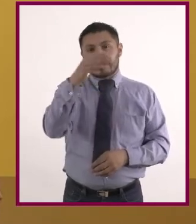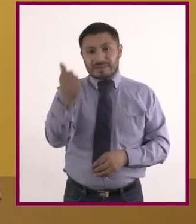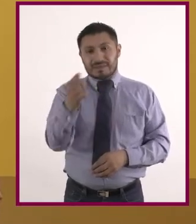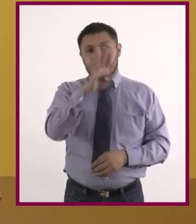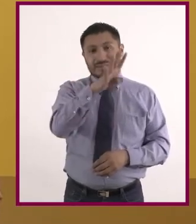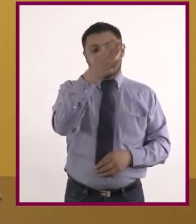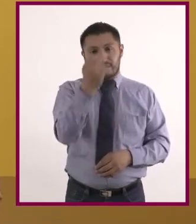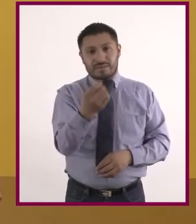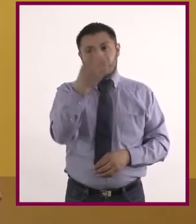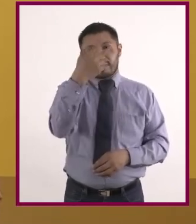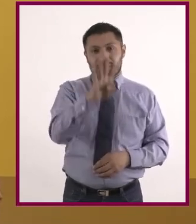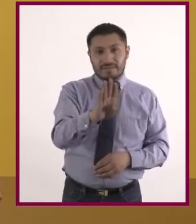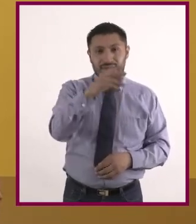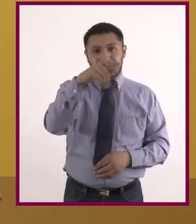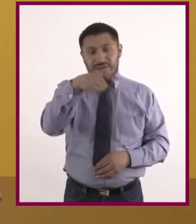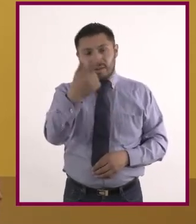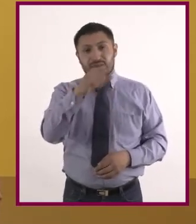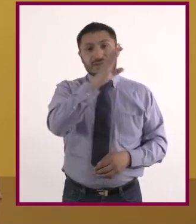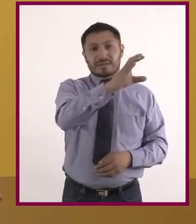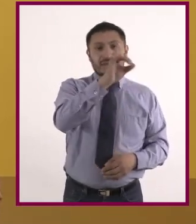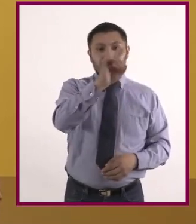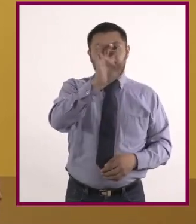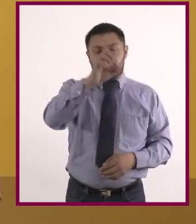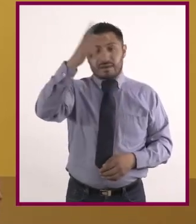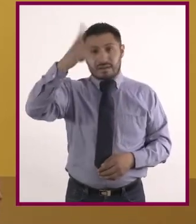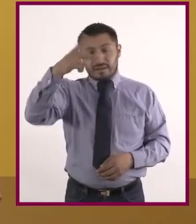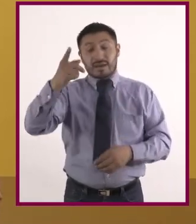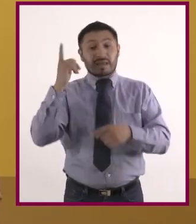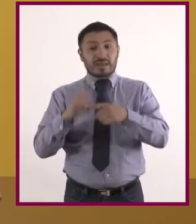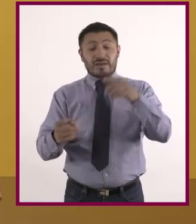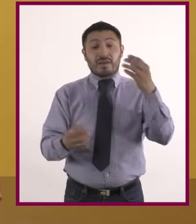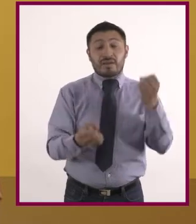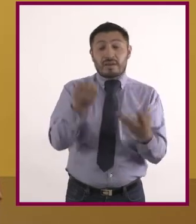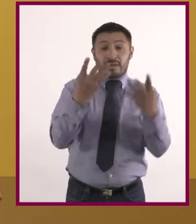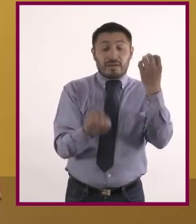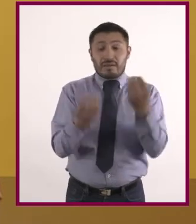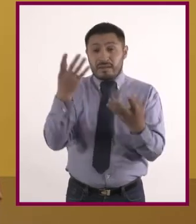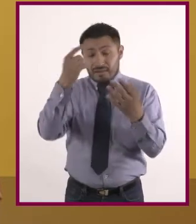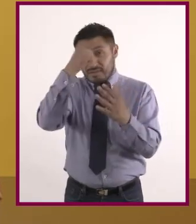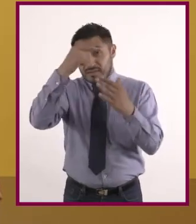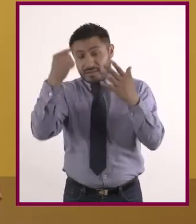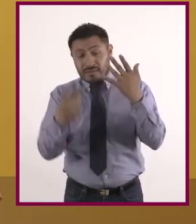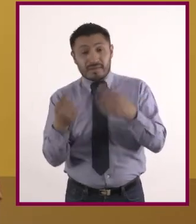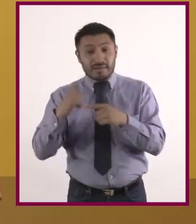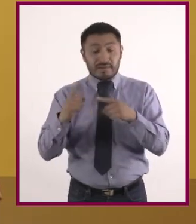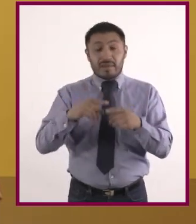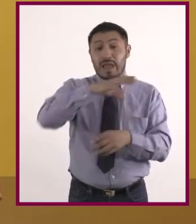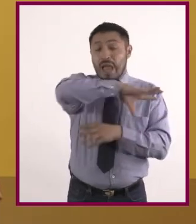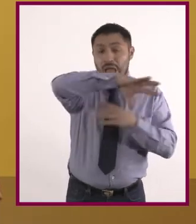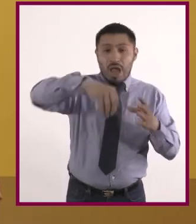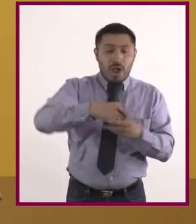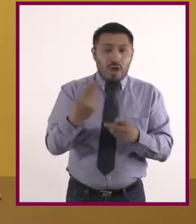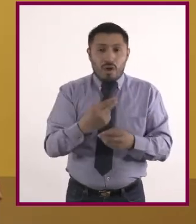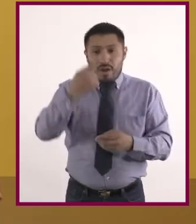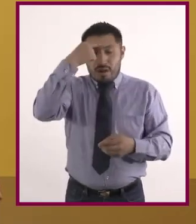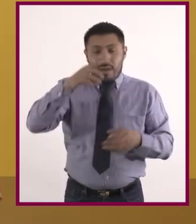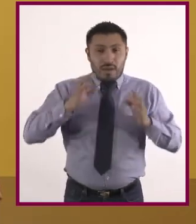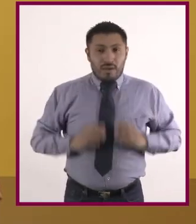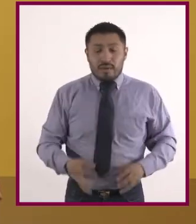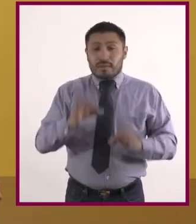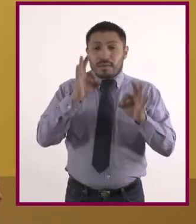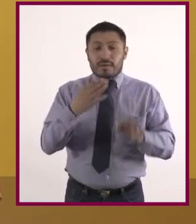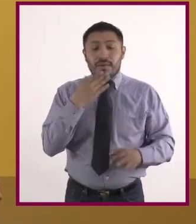B12, C, D, E, K, en cantidades distintas, pero se requieren tener todas para funcionar sanamente. Algunos de los minerales que